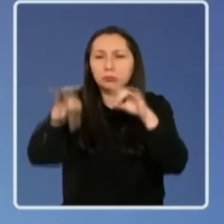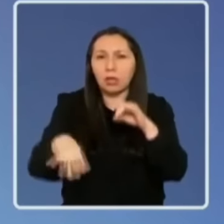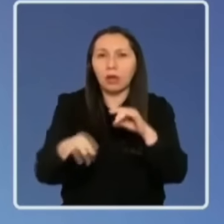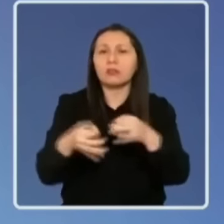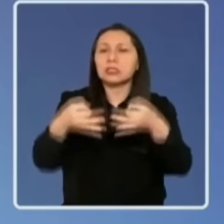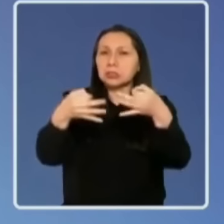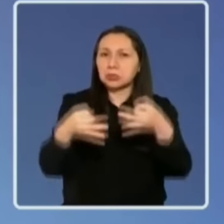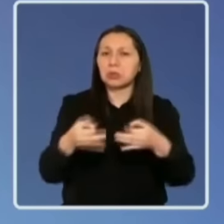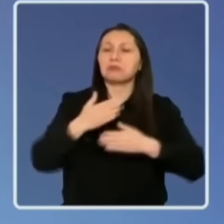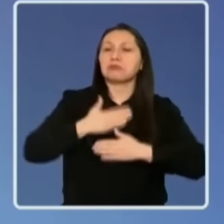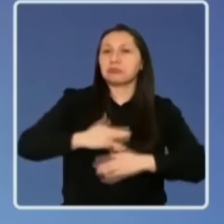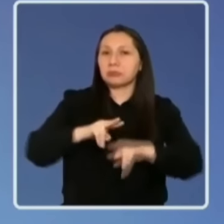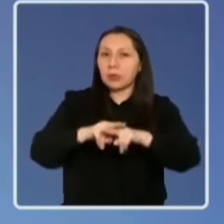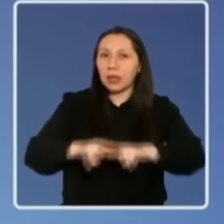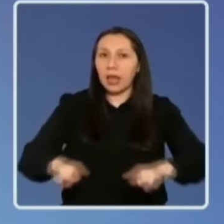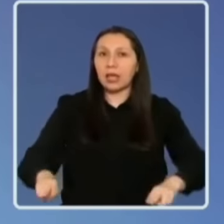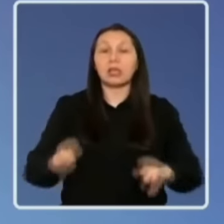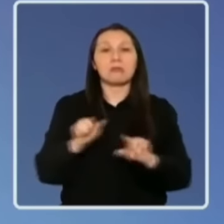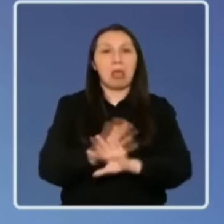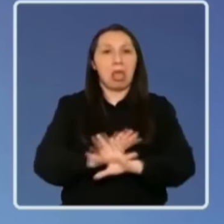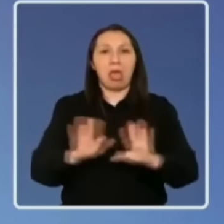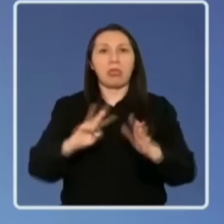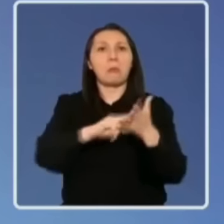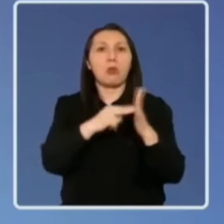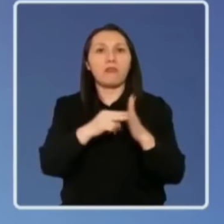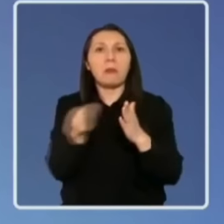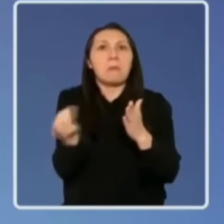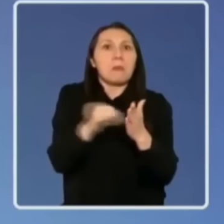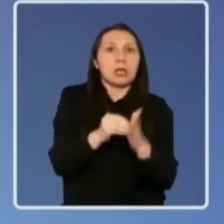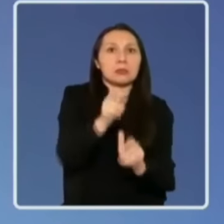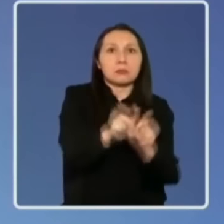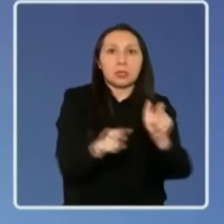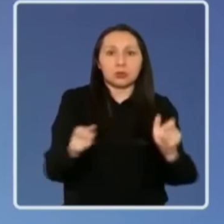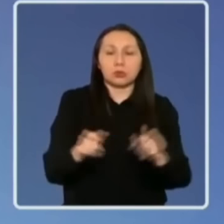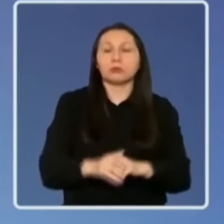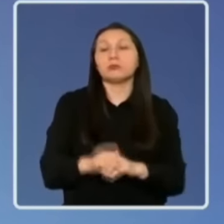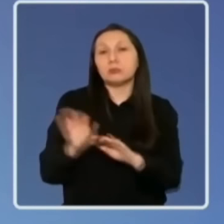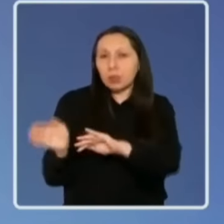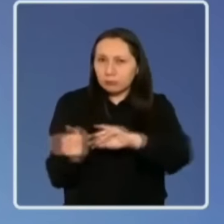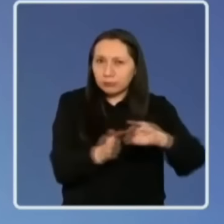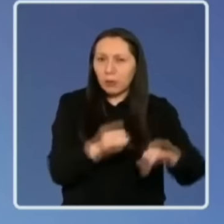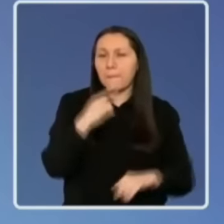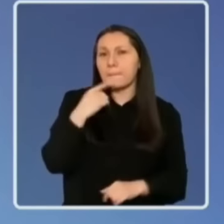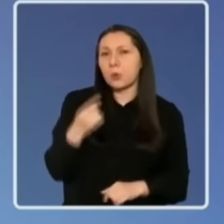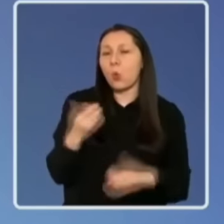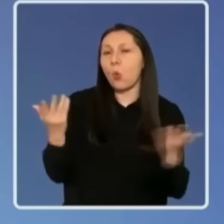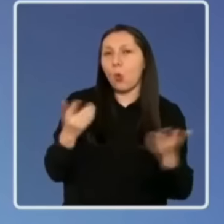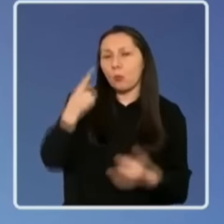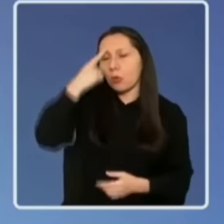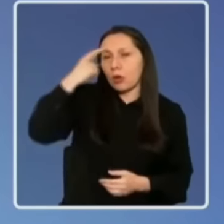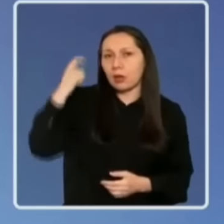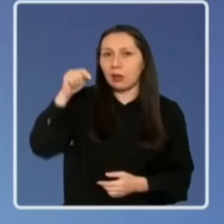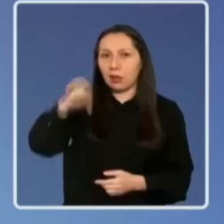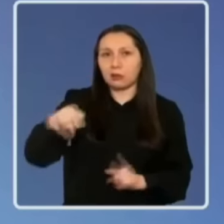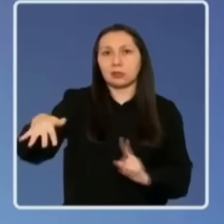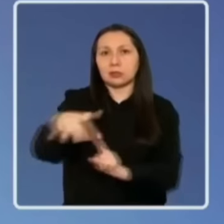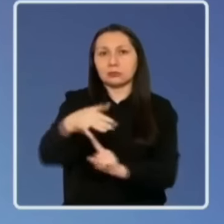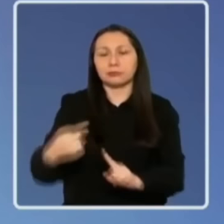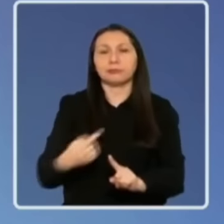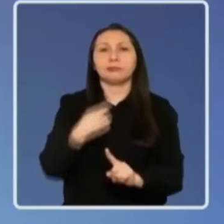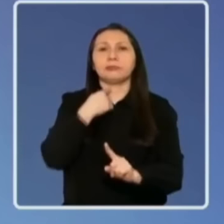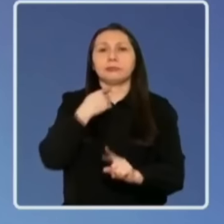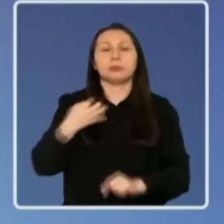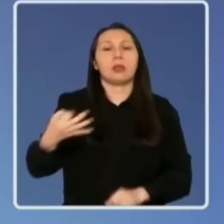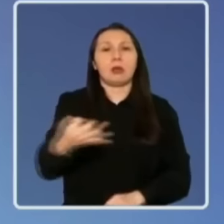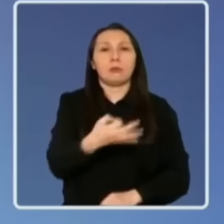están seguros, están tranquilos de que eso no va a pasar? Y por otro lado, quería preguntarle cómo creen que este hecho salpica a